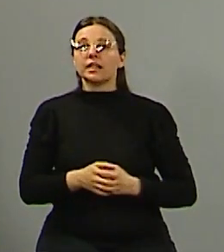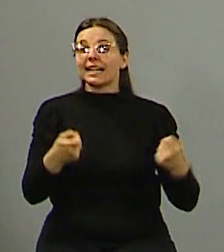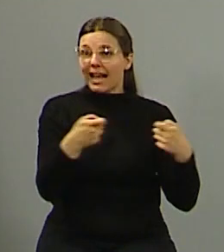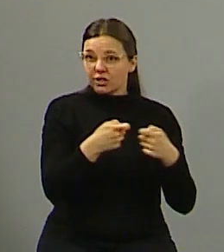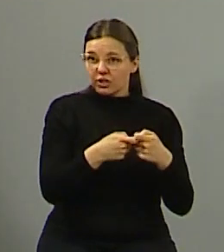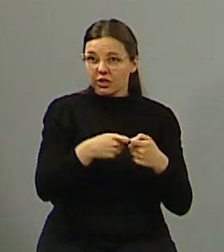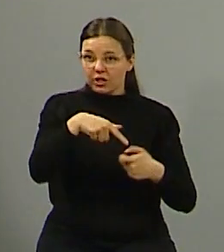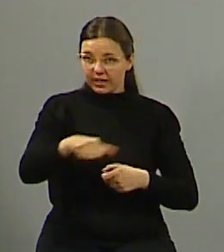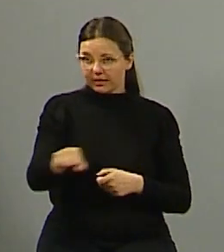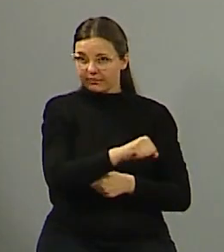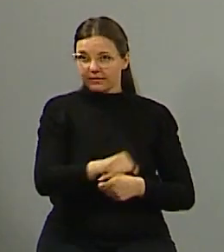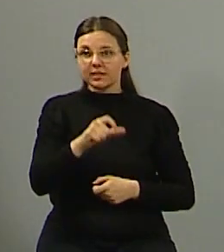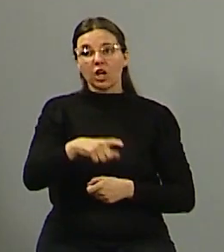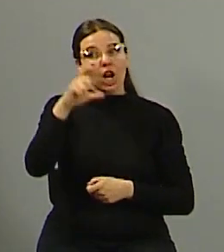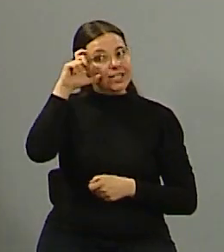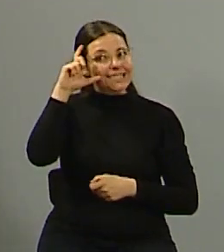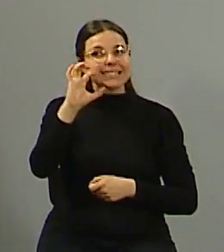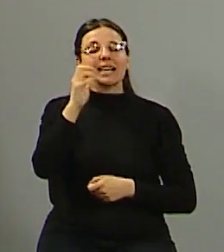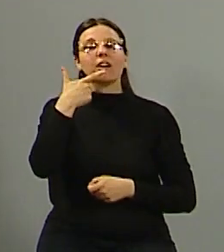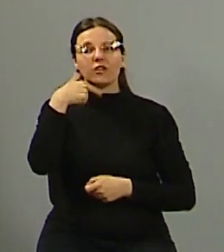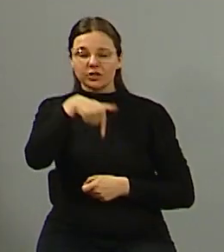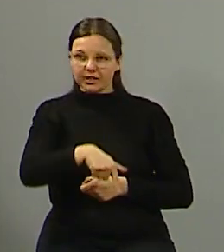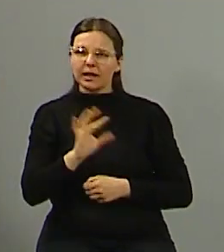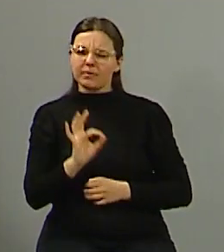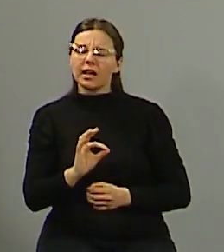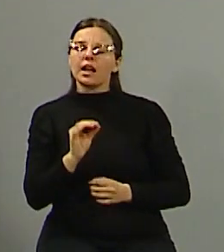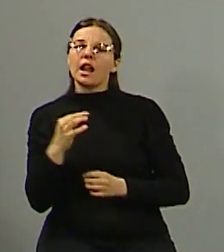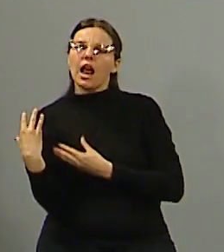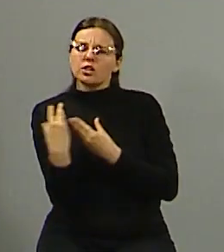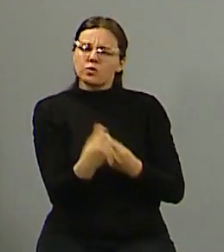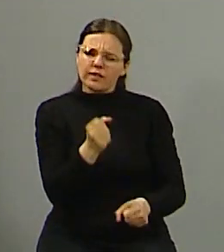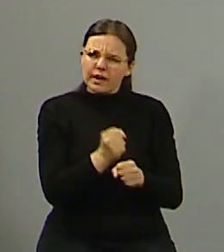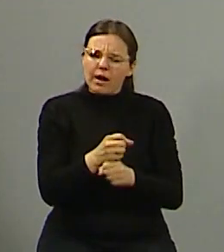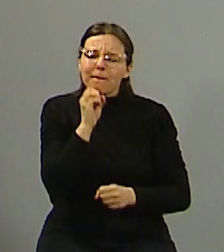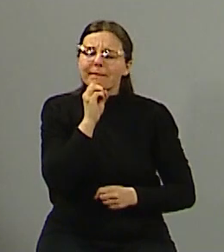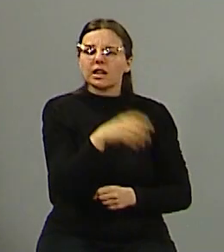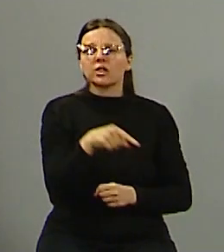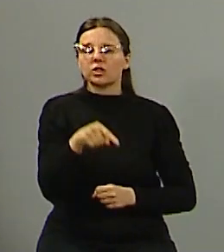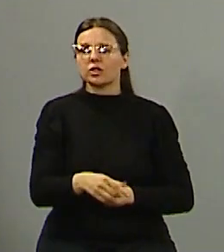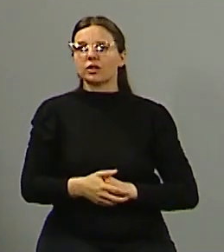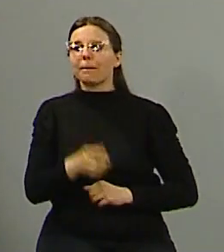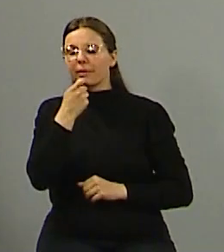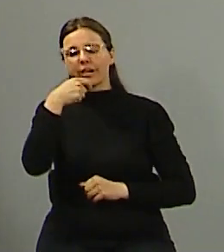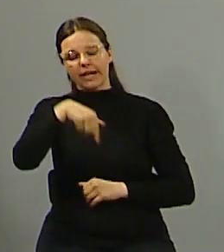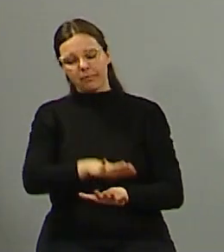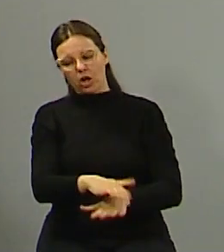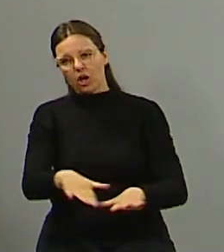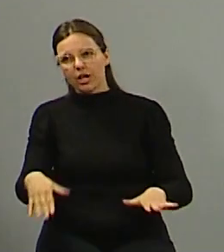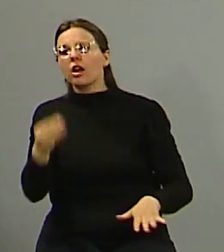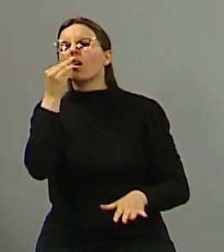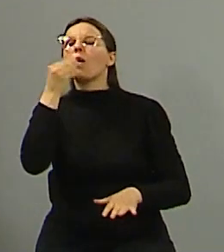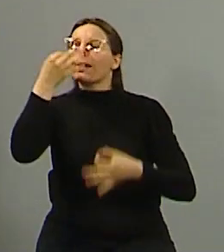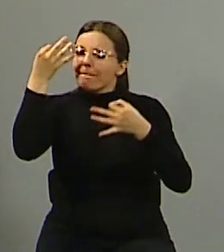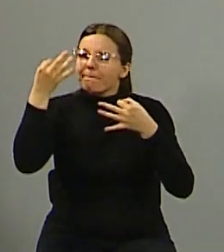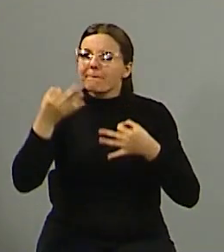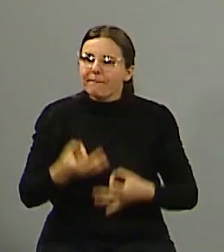y poder darle mayor vitalidad y creo que hay que trabajar muy bien ahí porque ese niño si se trabaja bien se alimenta bien tiene